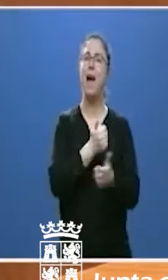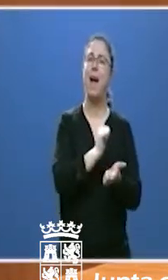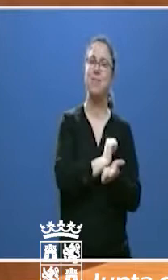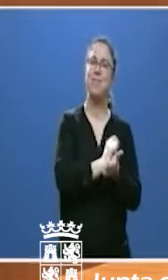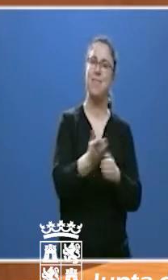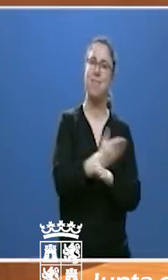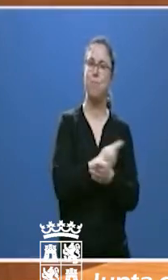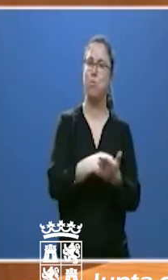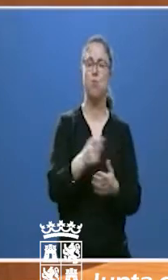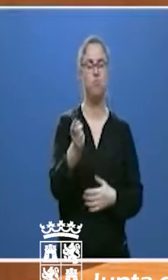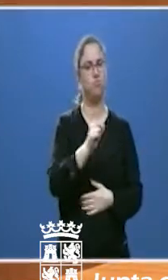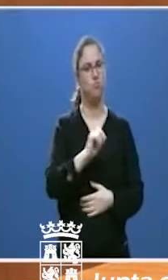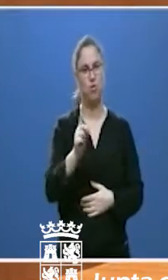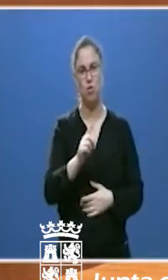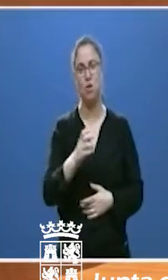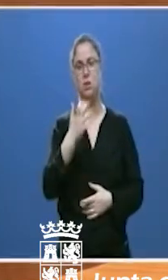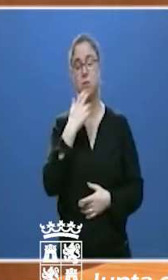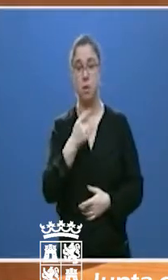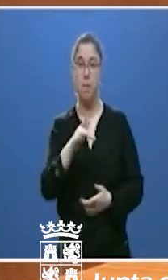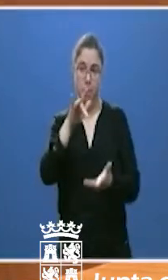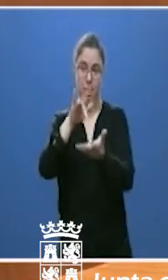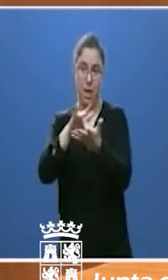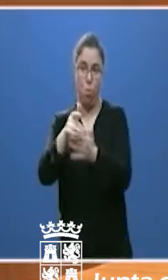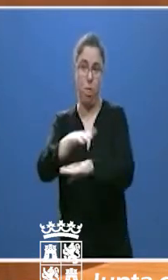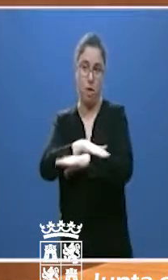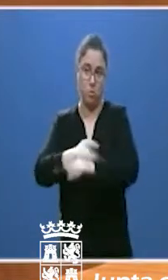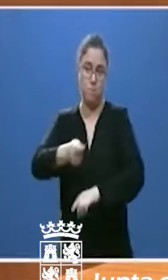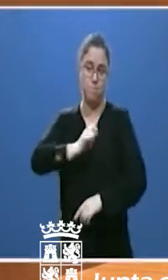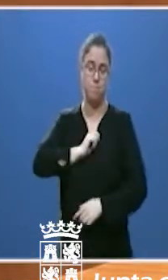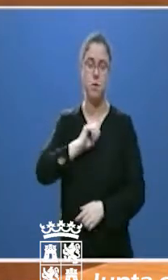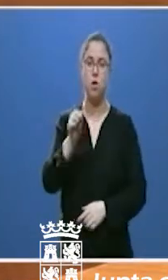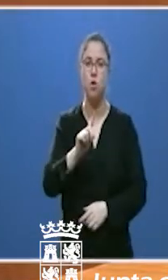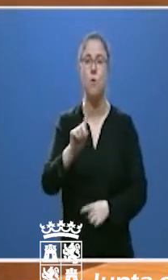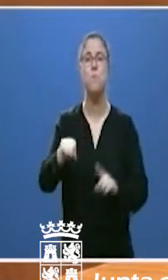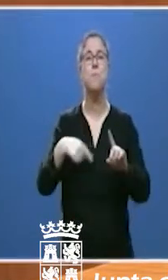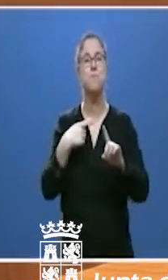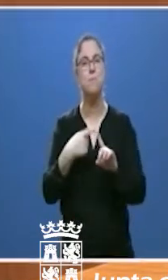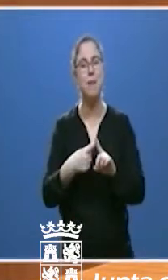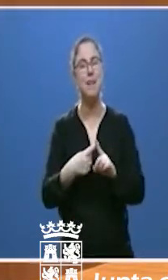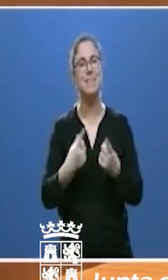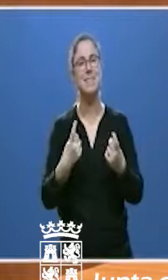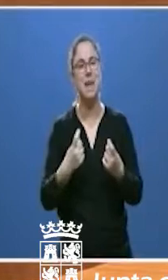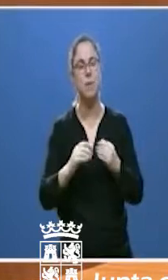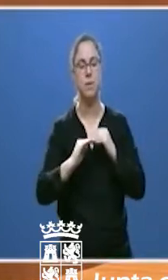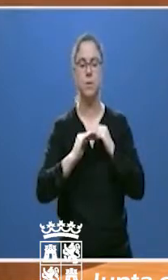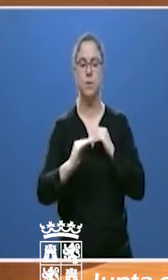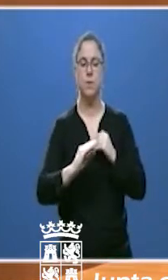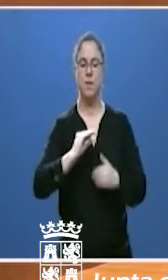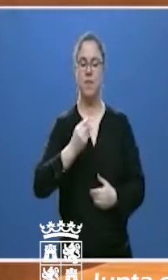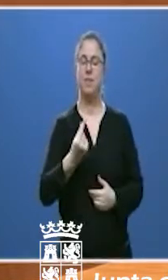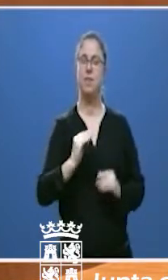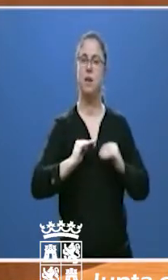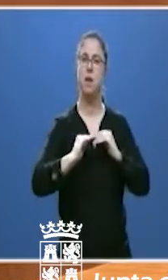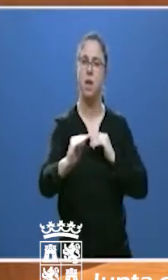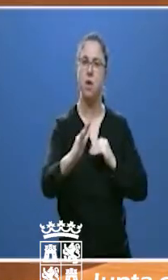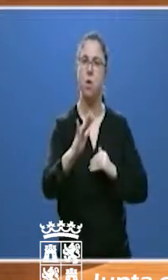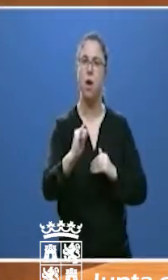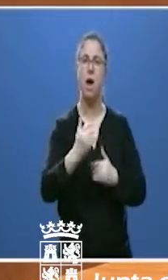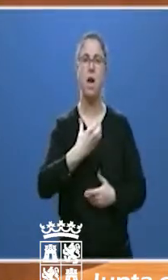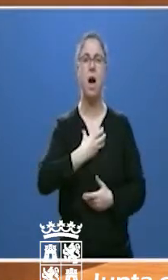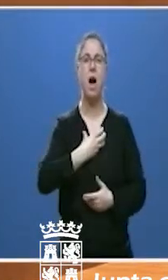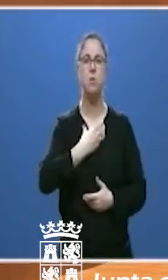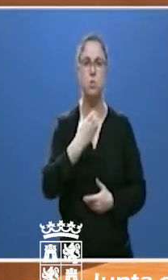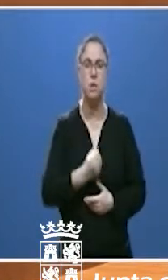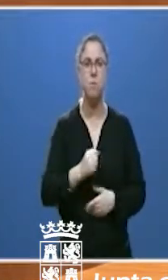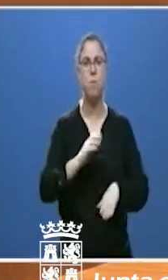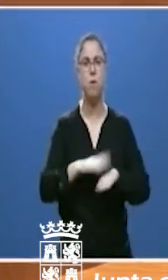a la Comunidad Autónoma de Castilla y León, que garantice también la liquidez de las corporaciones locales para que puedan